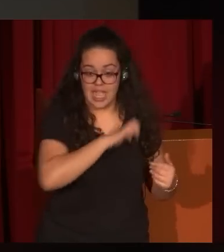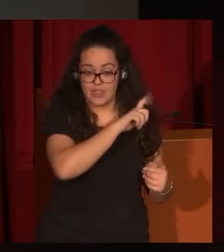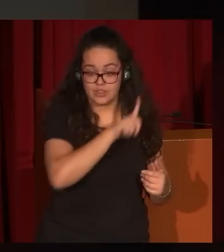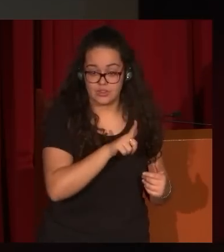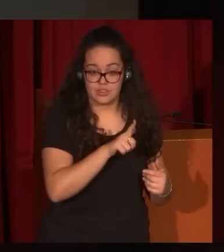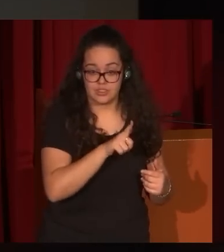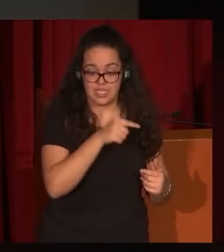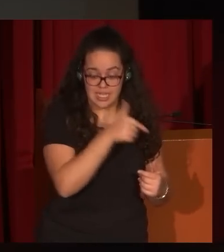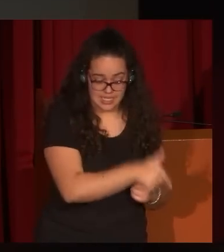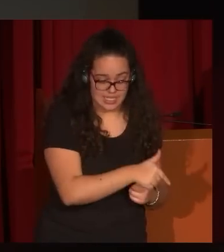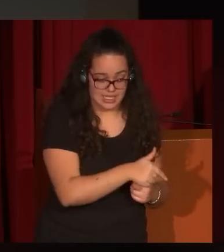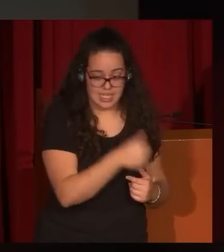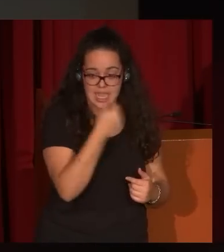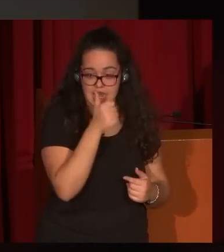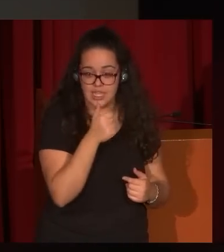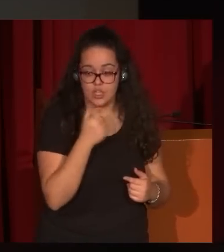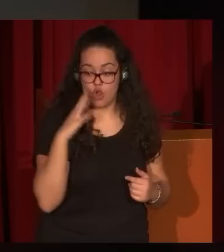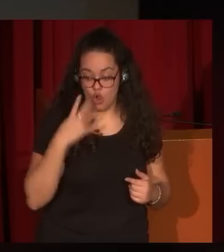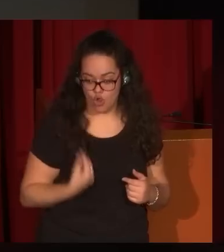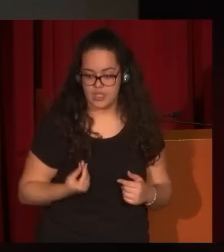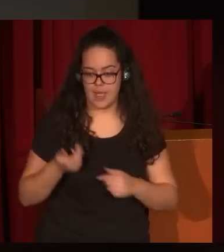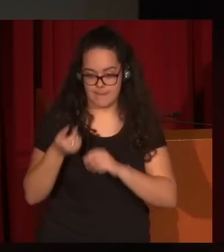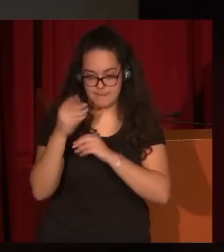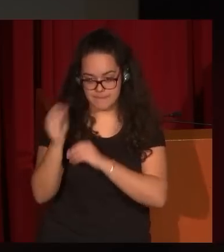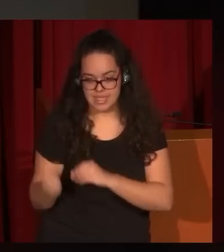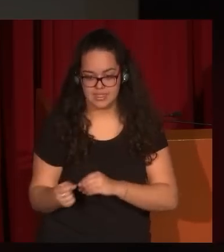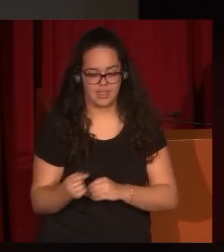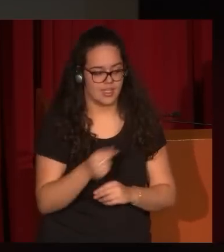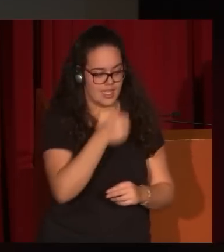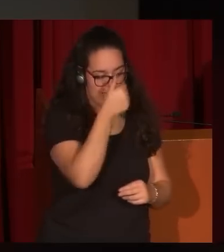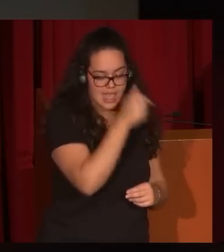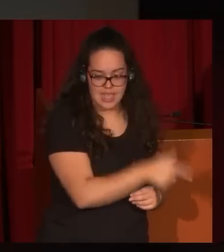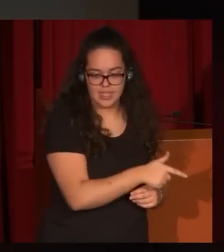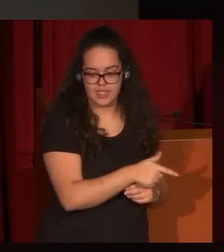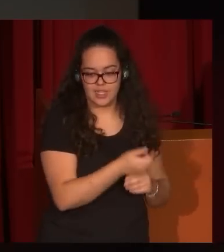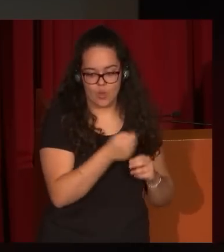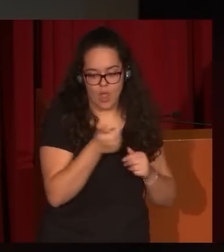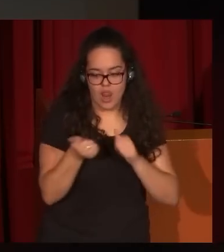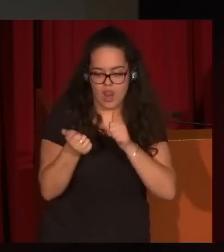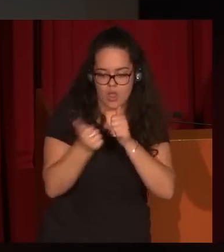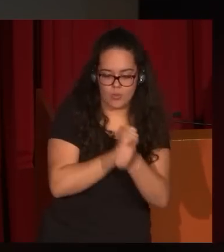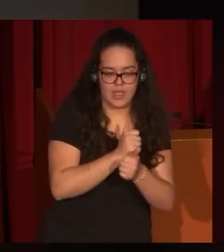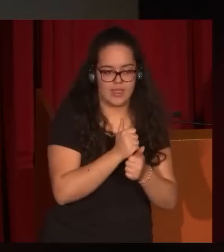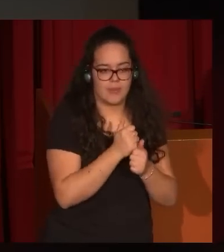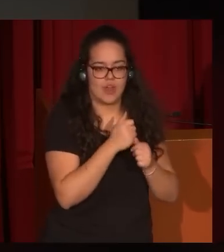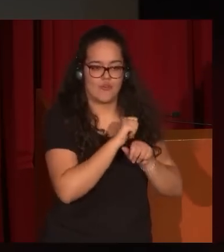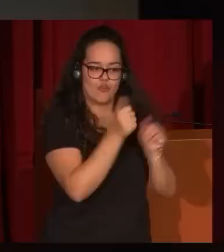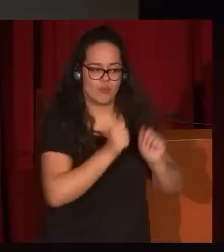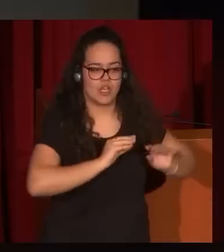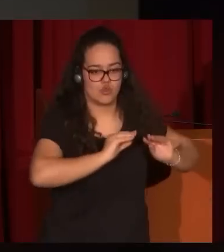epopeya que sucede, que está tratada por Goya y que él hace composiciones propias, pero le parece de la manera más natural con el